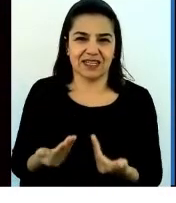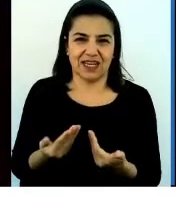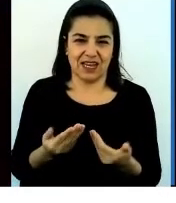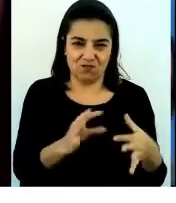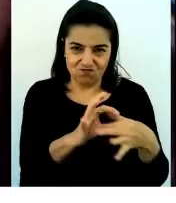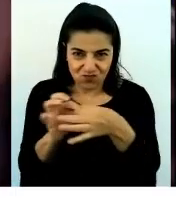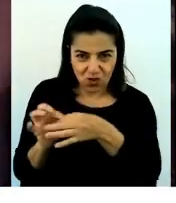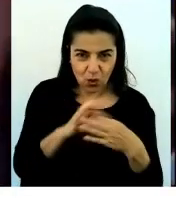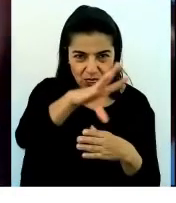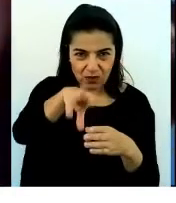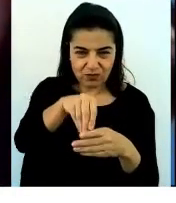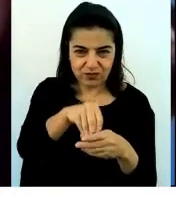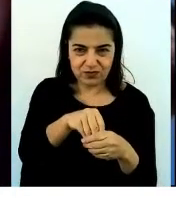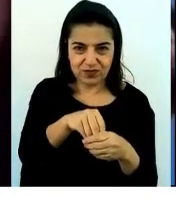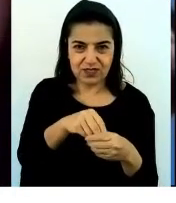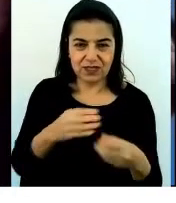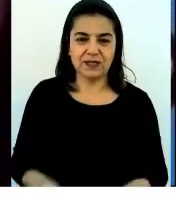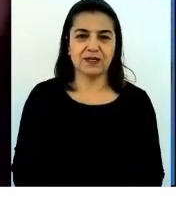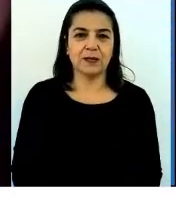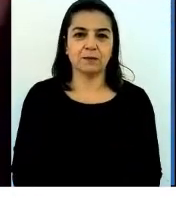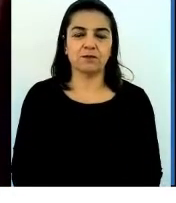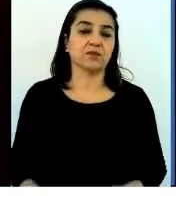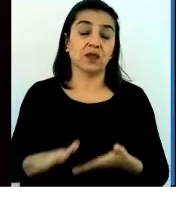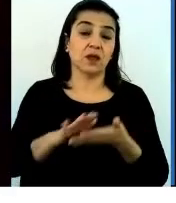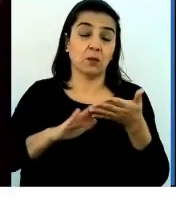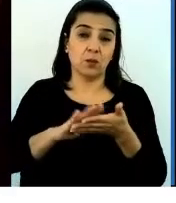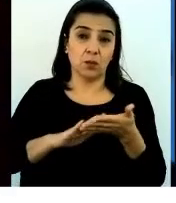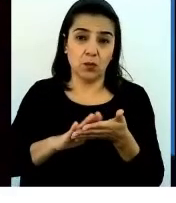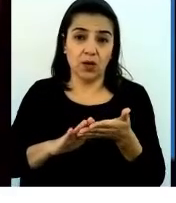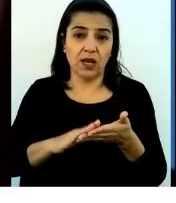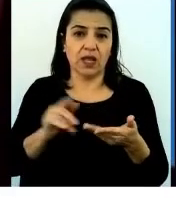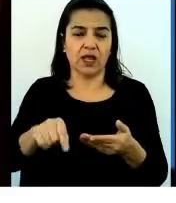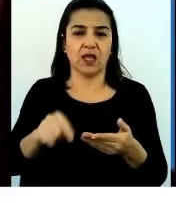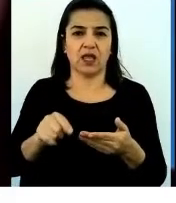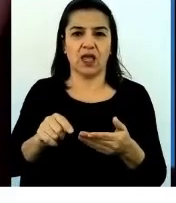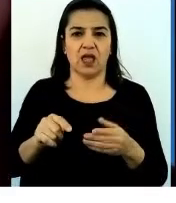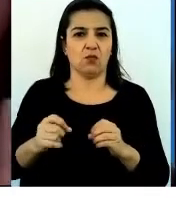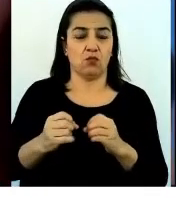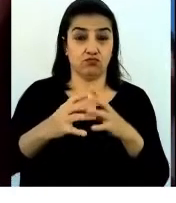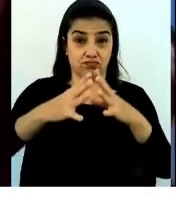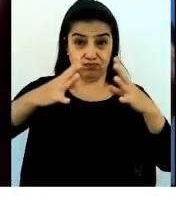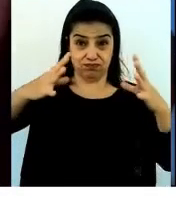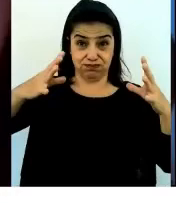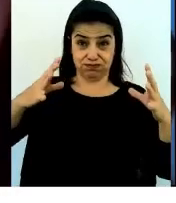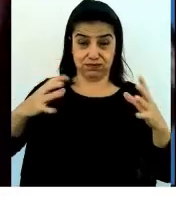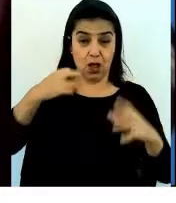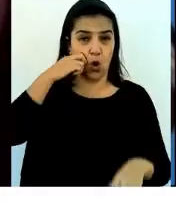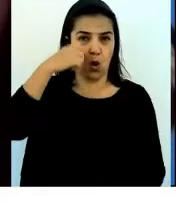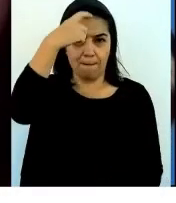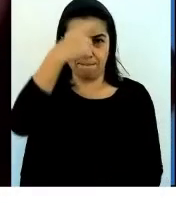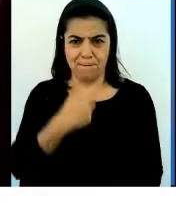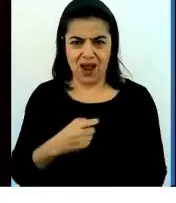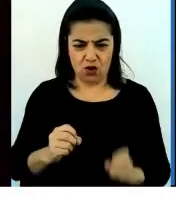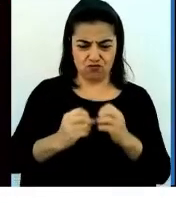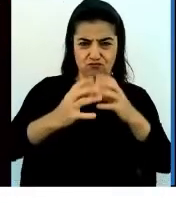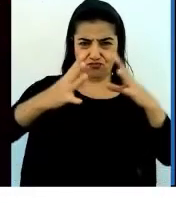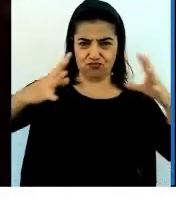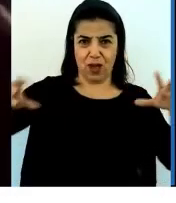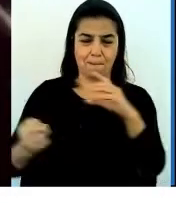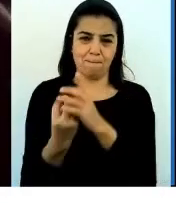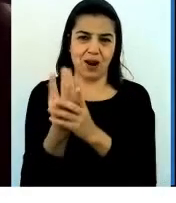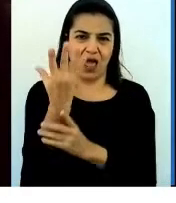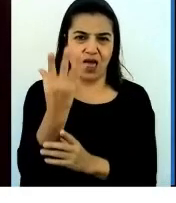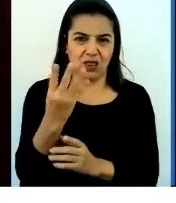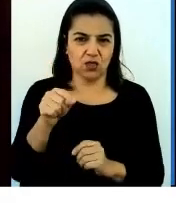En microbiomes, por ejemplo, que sea microbiomes de los humanos o microbiomes de las plantas o